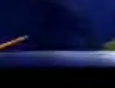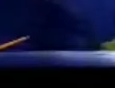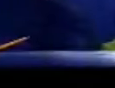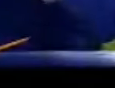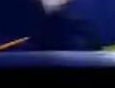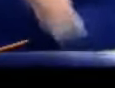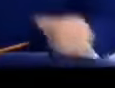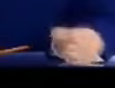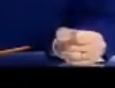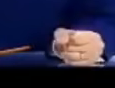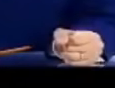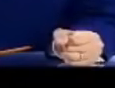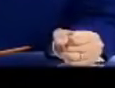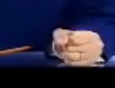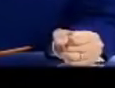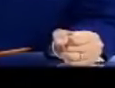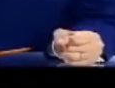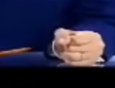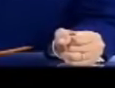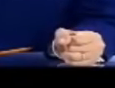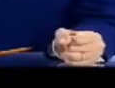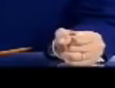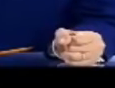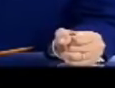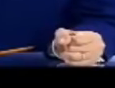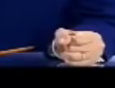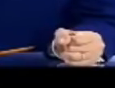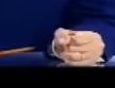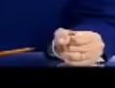Que más de 4 millones de niños, niñas y adolescentes en México ¡Suscríbete! ¡Suscríbete! ¡Suscríbete! Gracias.